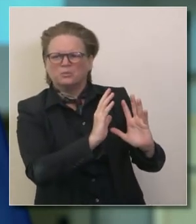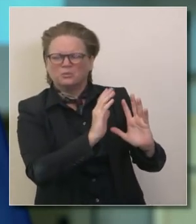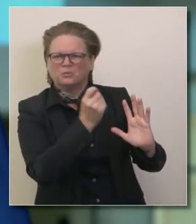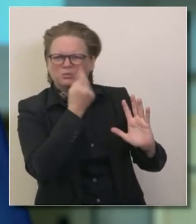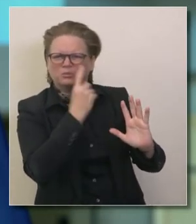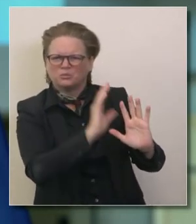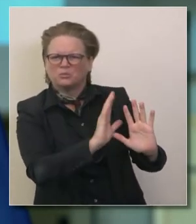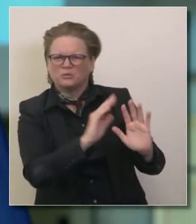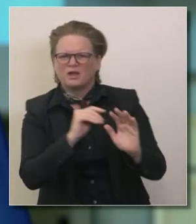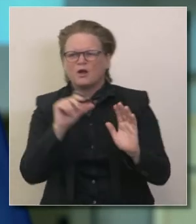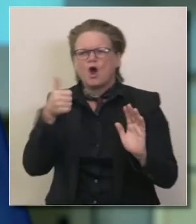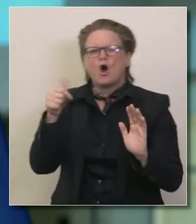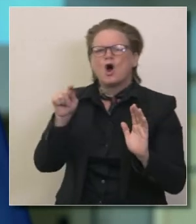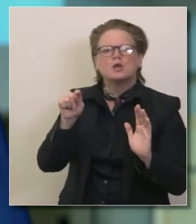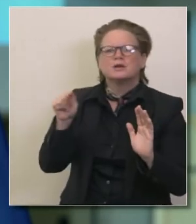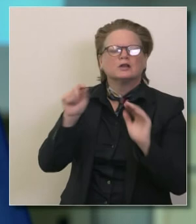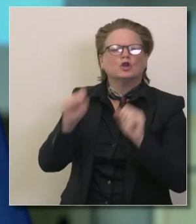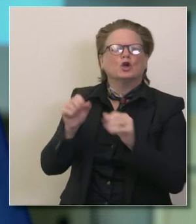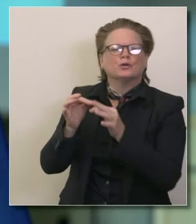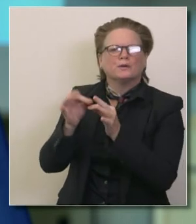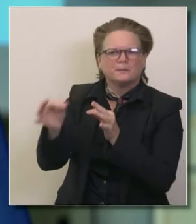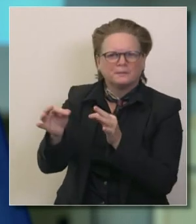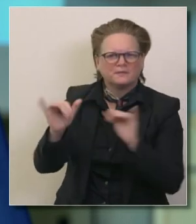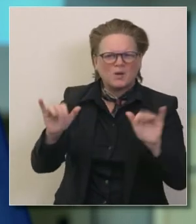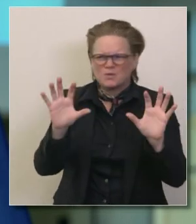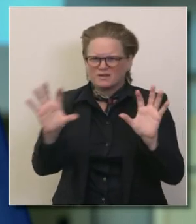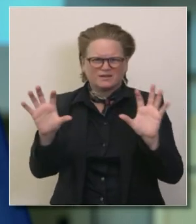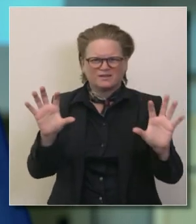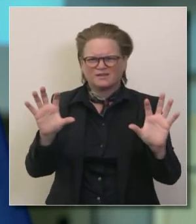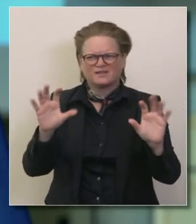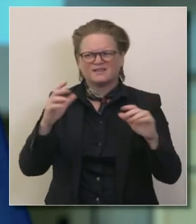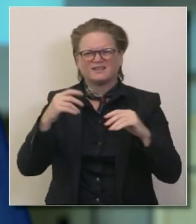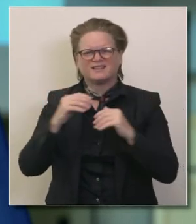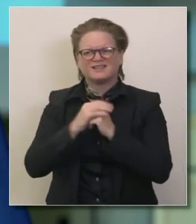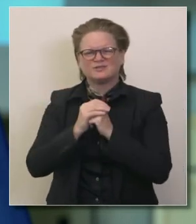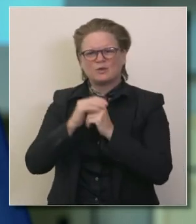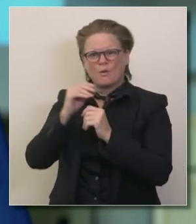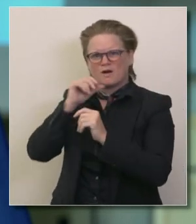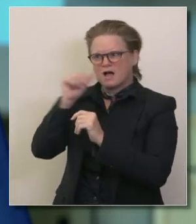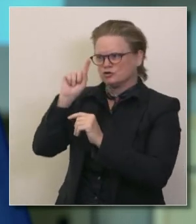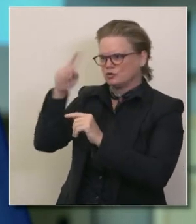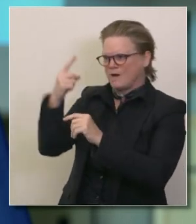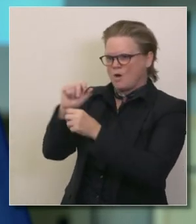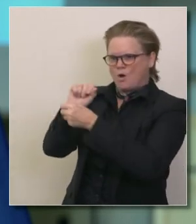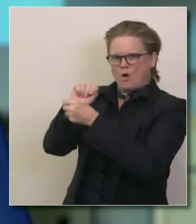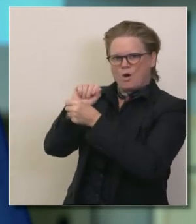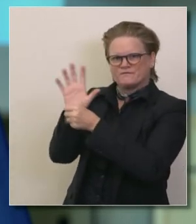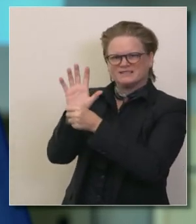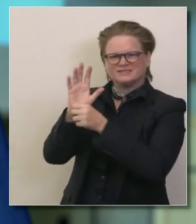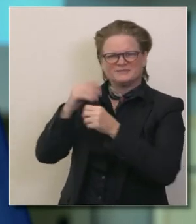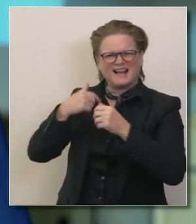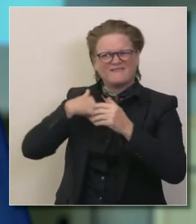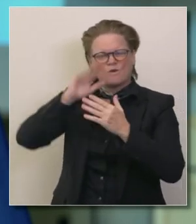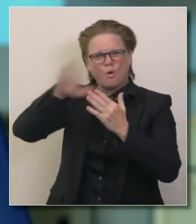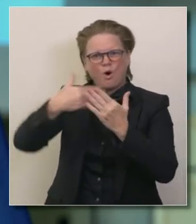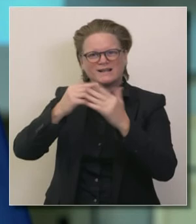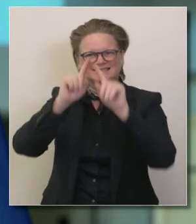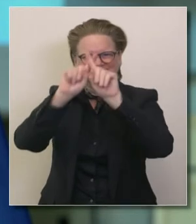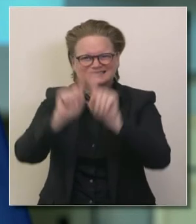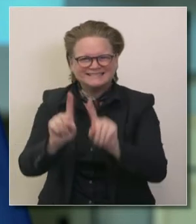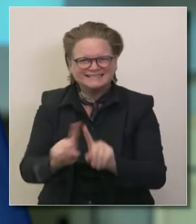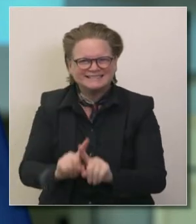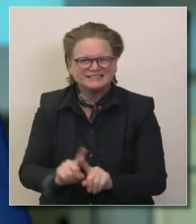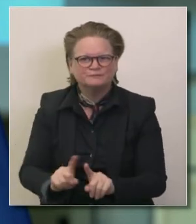y en nuestro estado estamos comprometidos a ayudar en torno a todas las condiciones no solo COVID-19 queremos que si hay algún